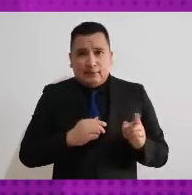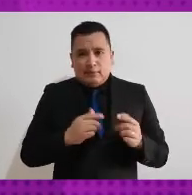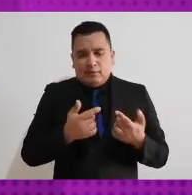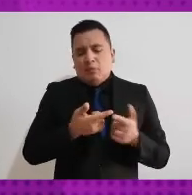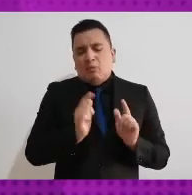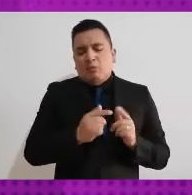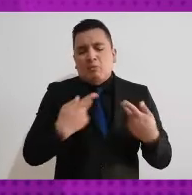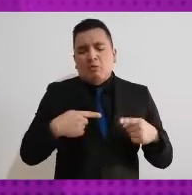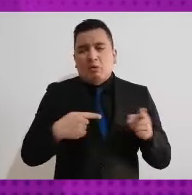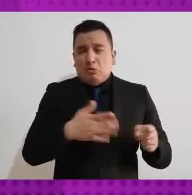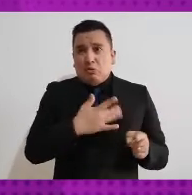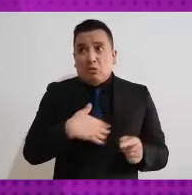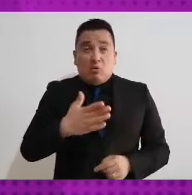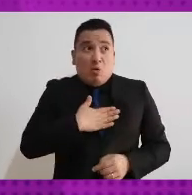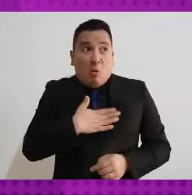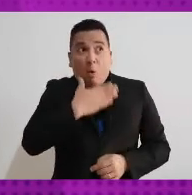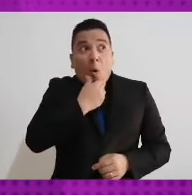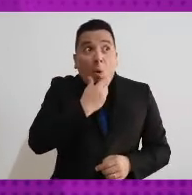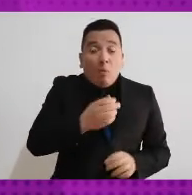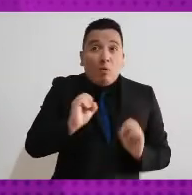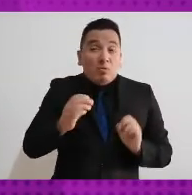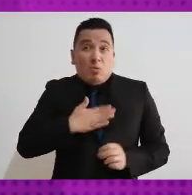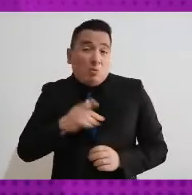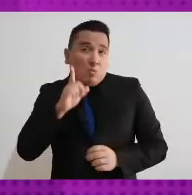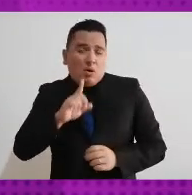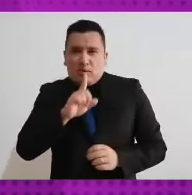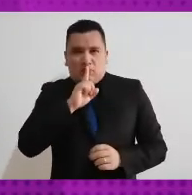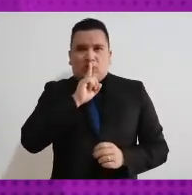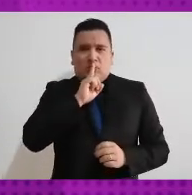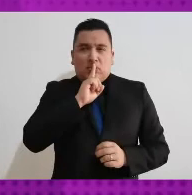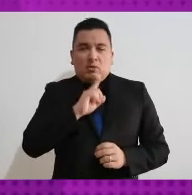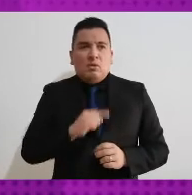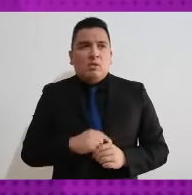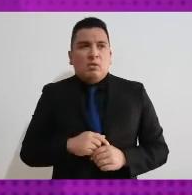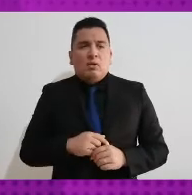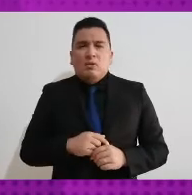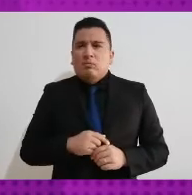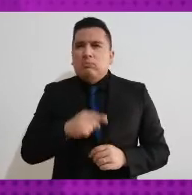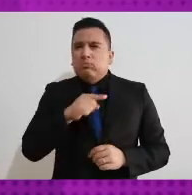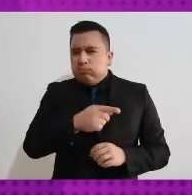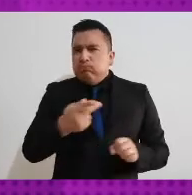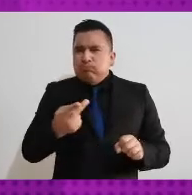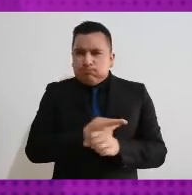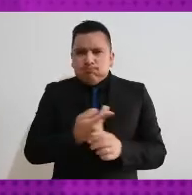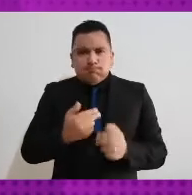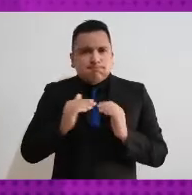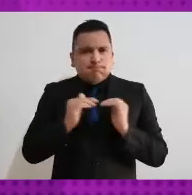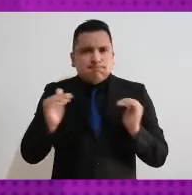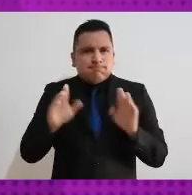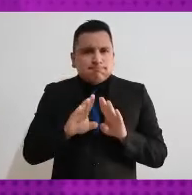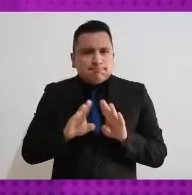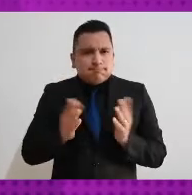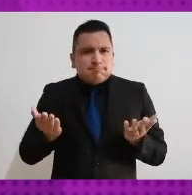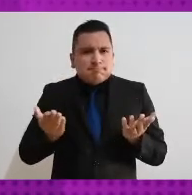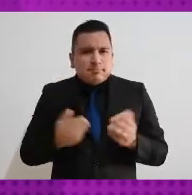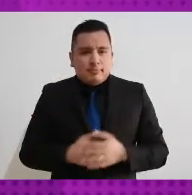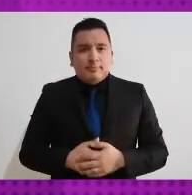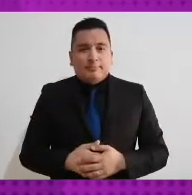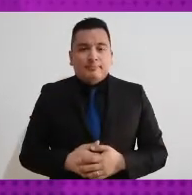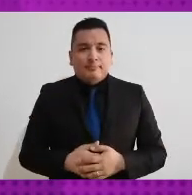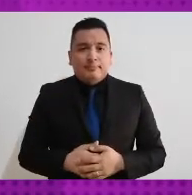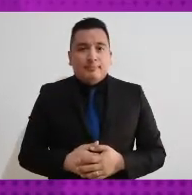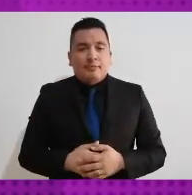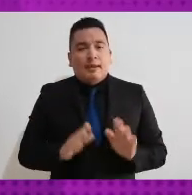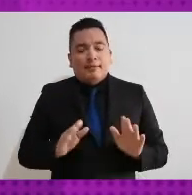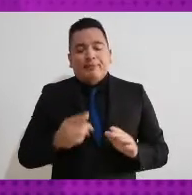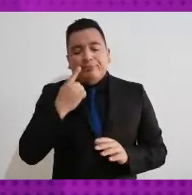de acciones afirmativas y cómo se consideran a estas en cuanto a la aplicación del principio de paridad. A ver,